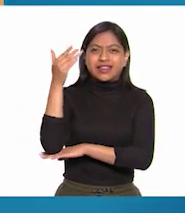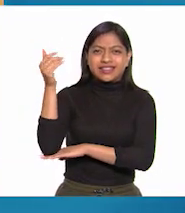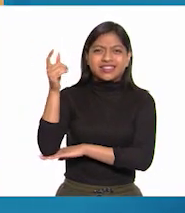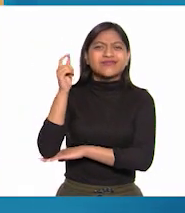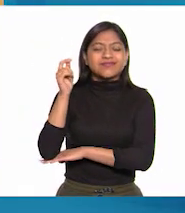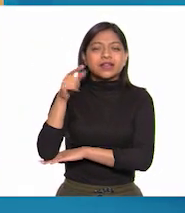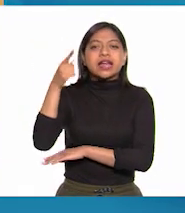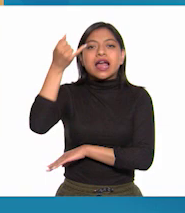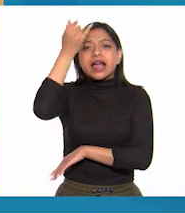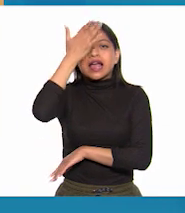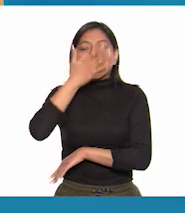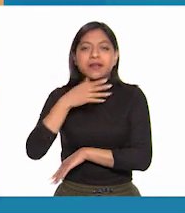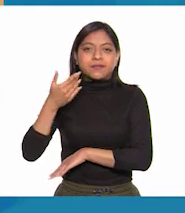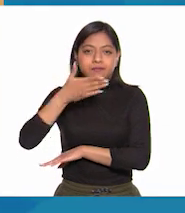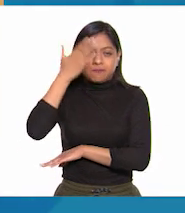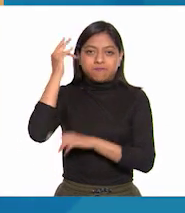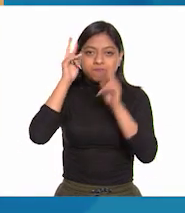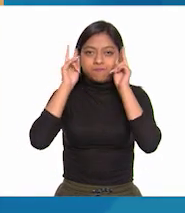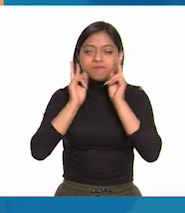Guadalupe.